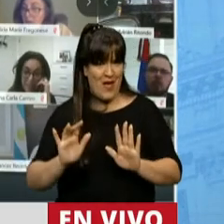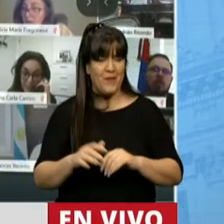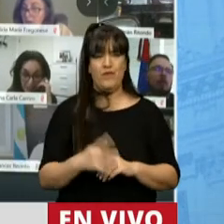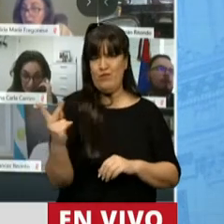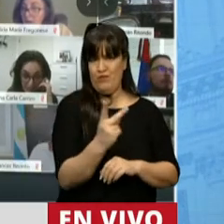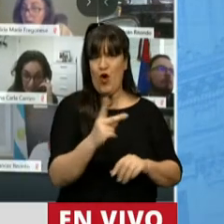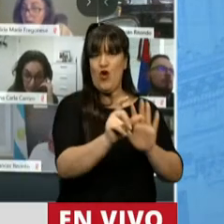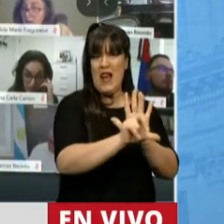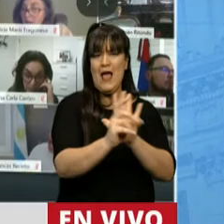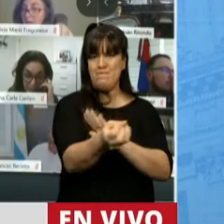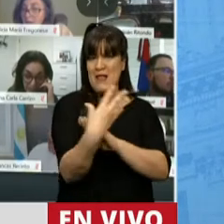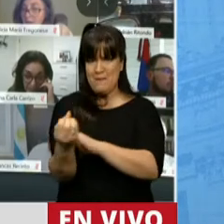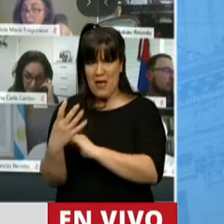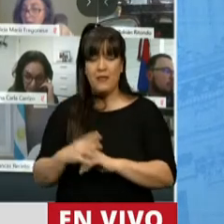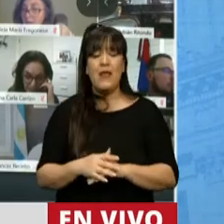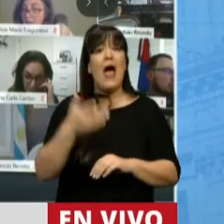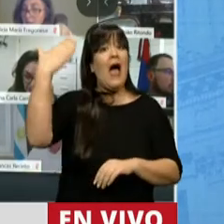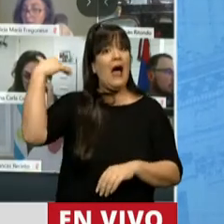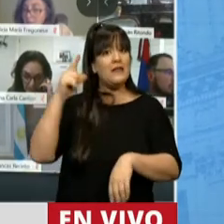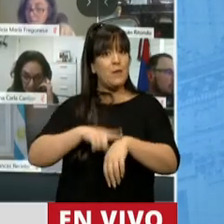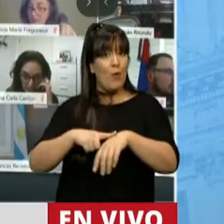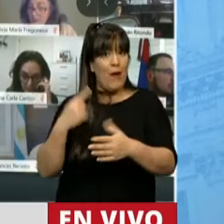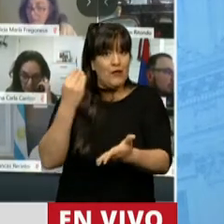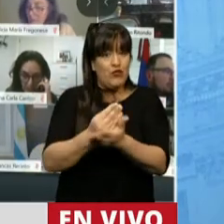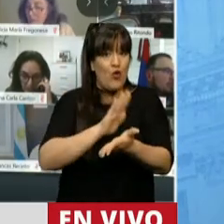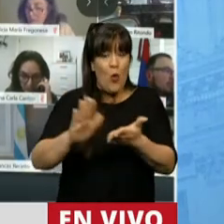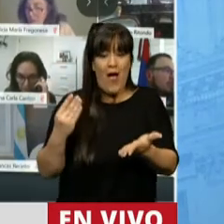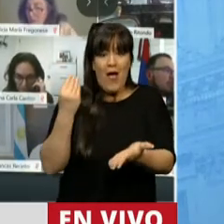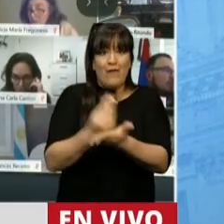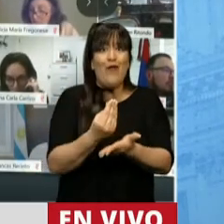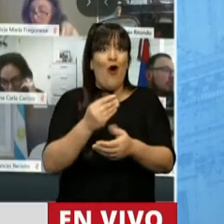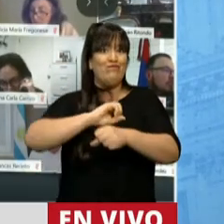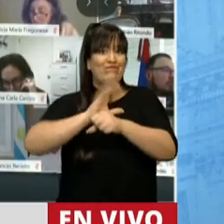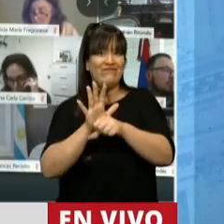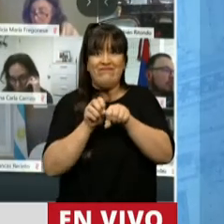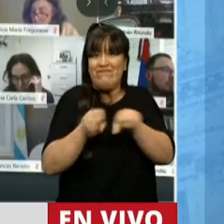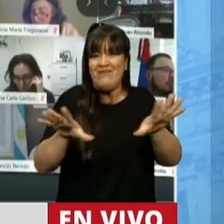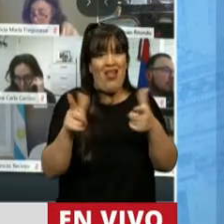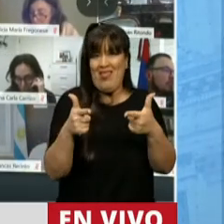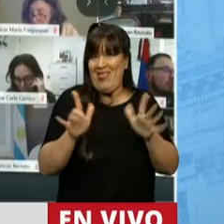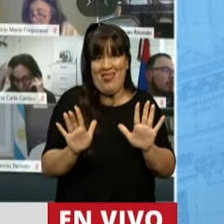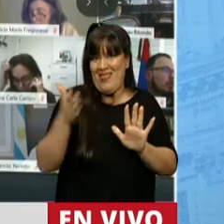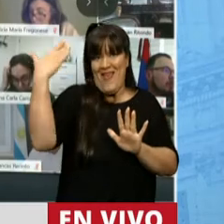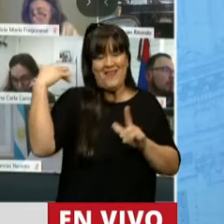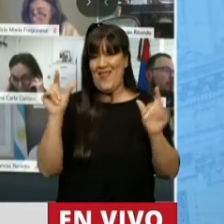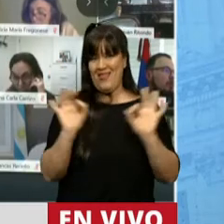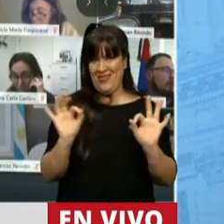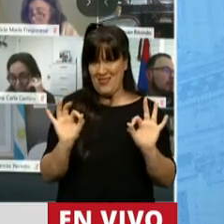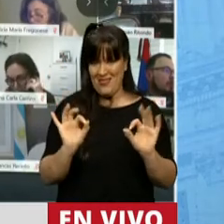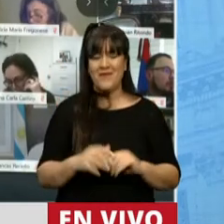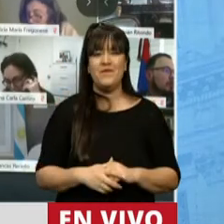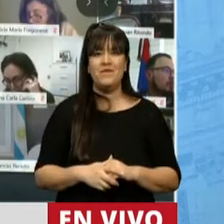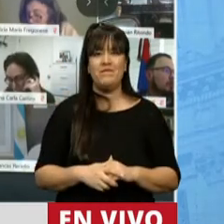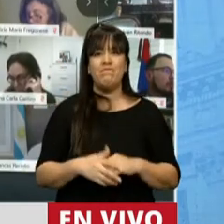En aquel momento no teníamos la situación de la pandemia sanitaria, que